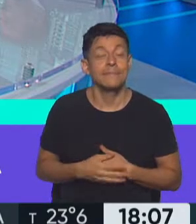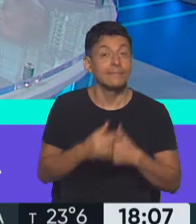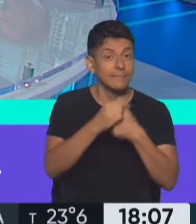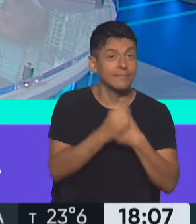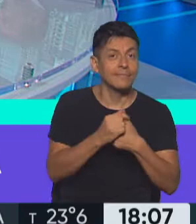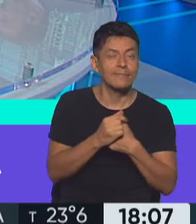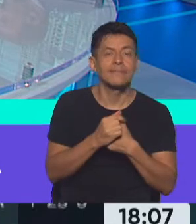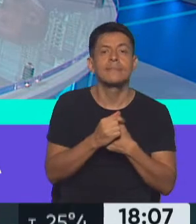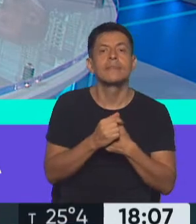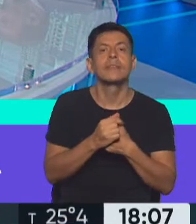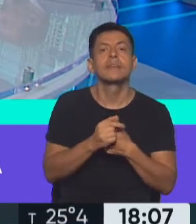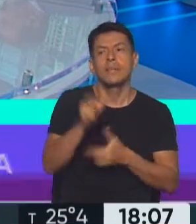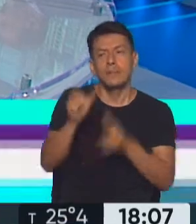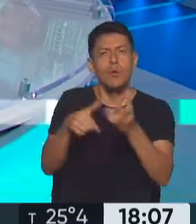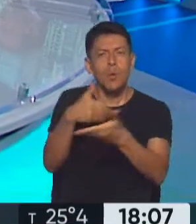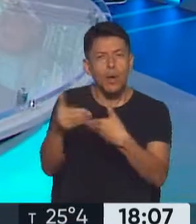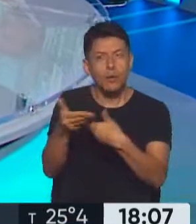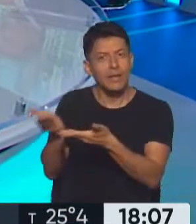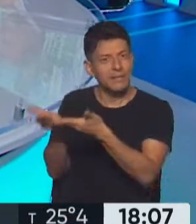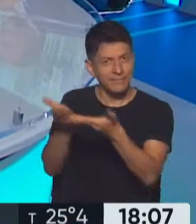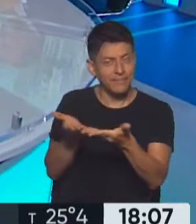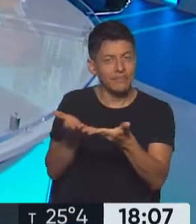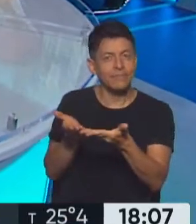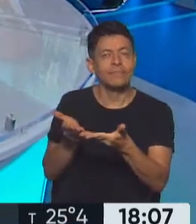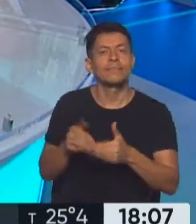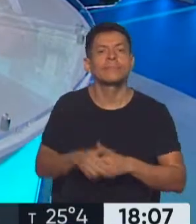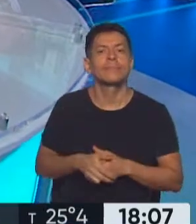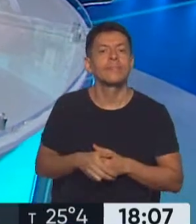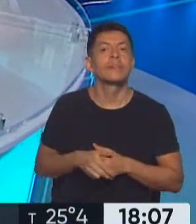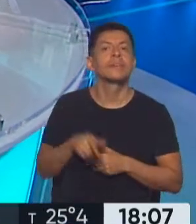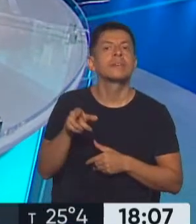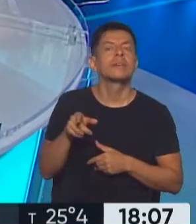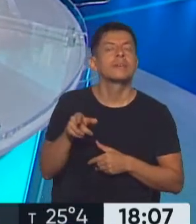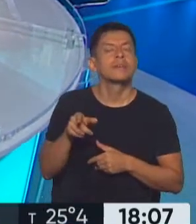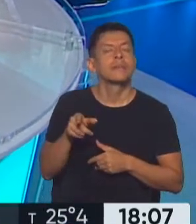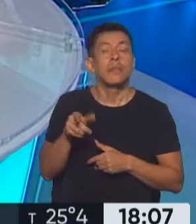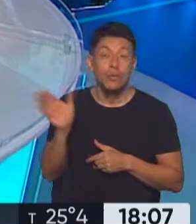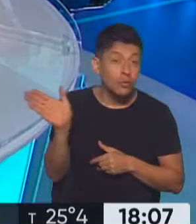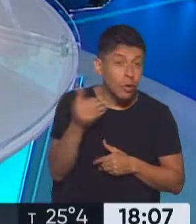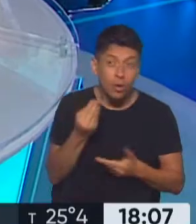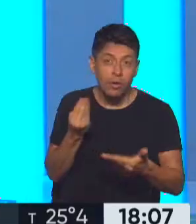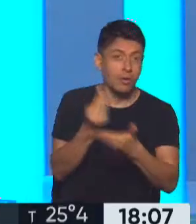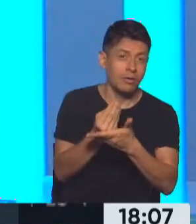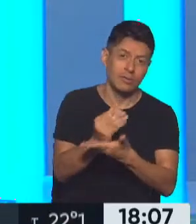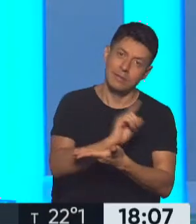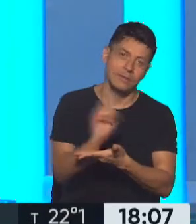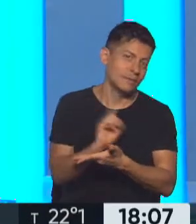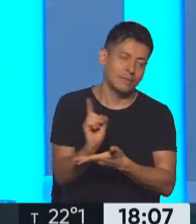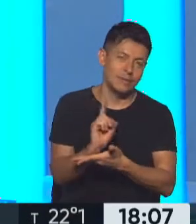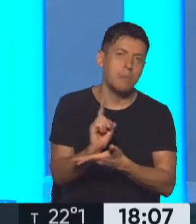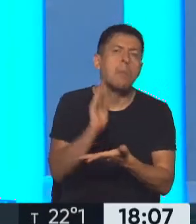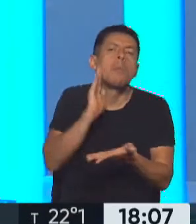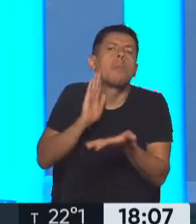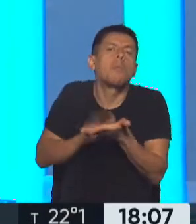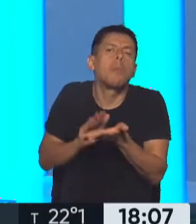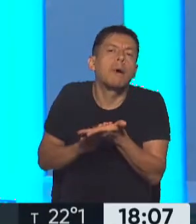la presentación de los futbolistas que tuvo, que no va a poder contar con todos ellos, pero también está probando, ¿no?